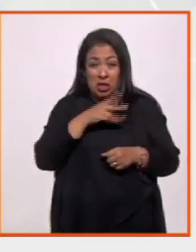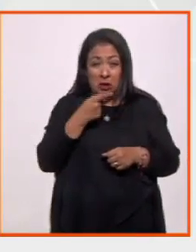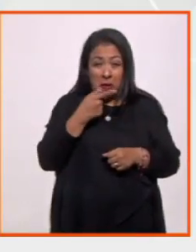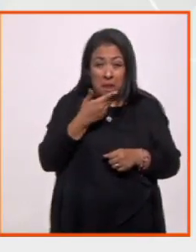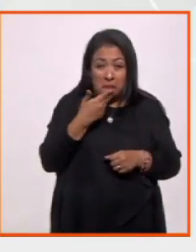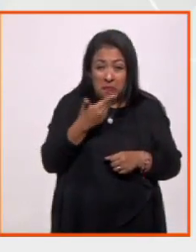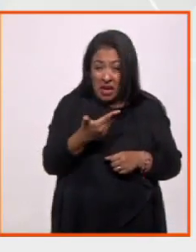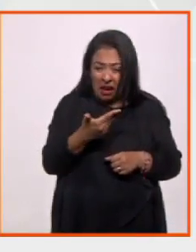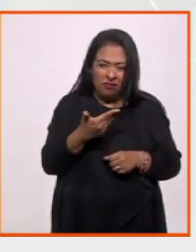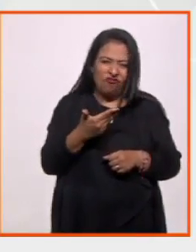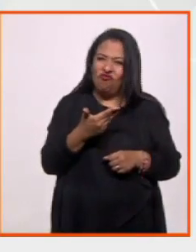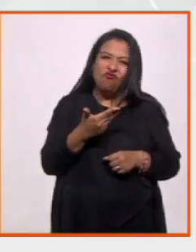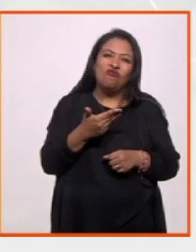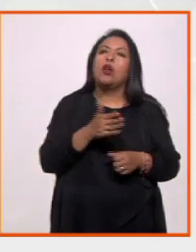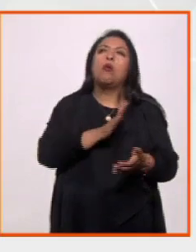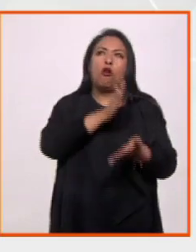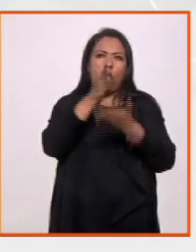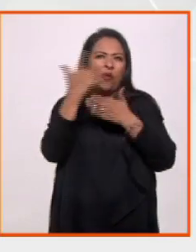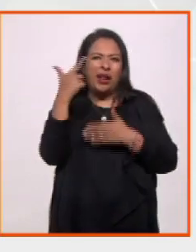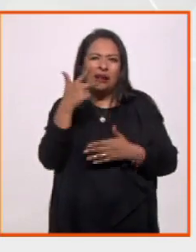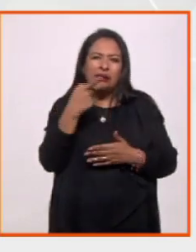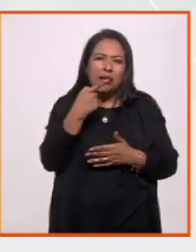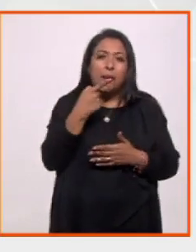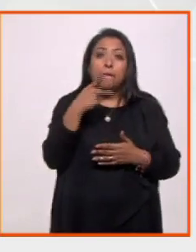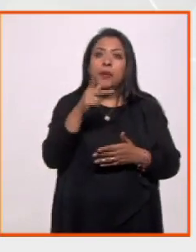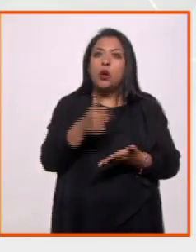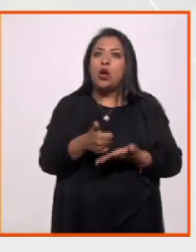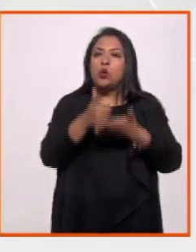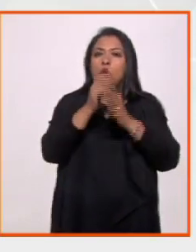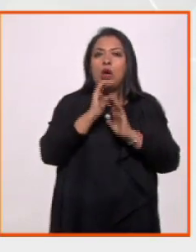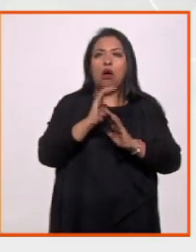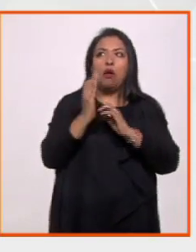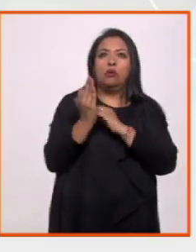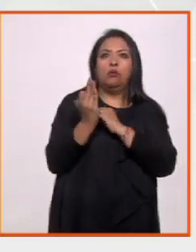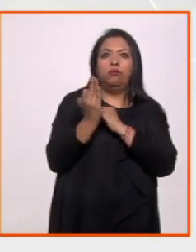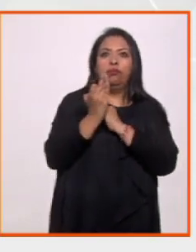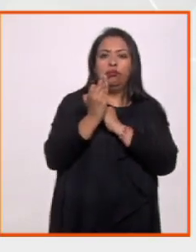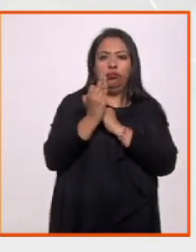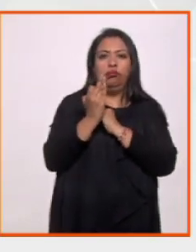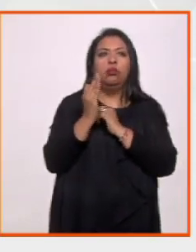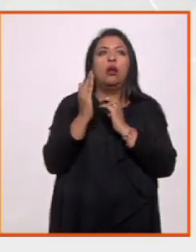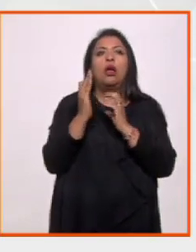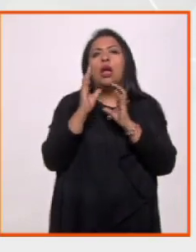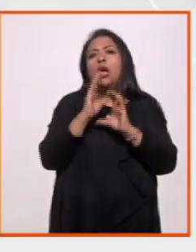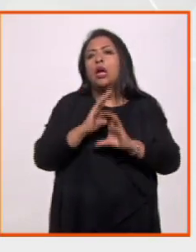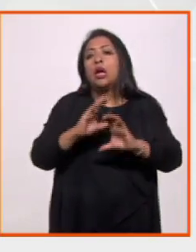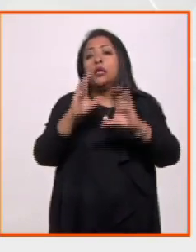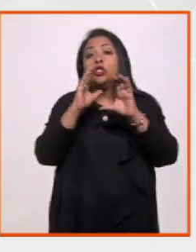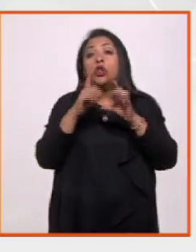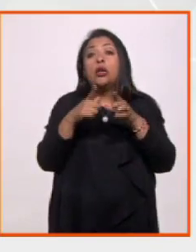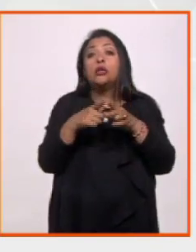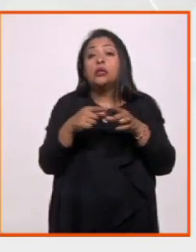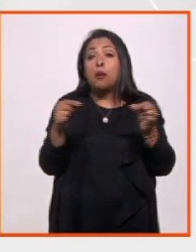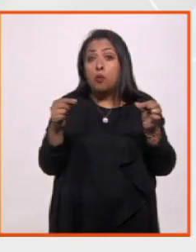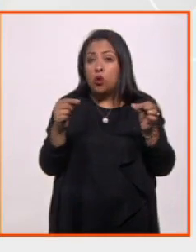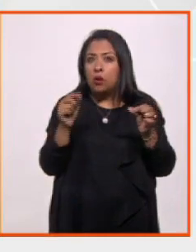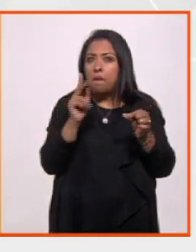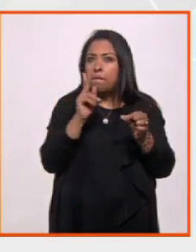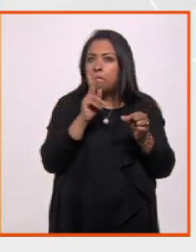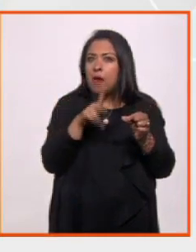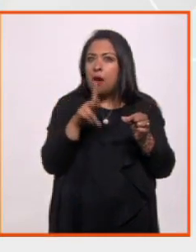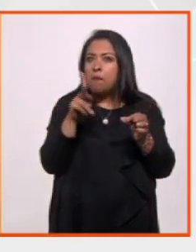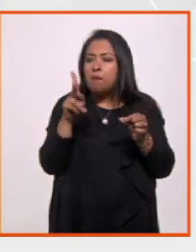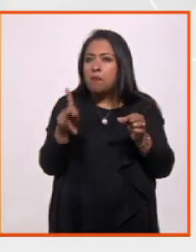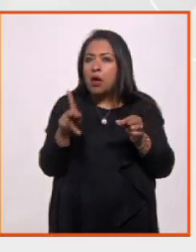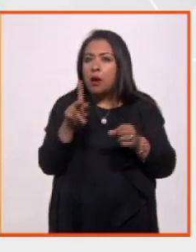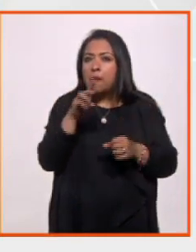yo me fui a Guadalajara. Pero me ayudó mucho el canto, me ayudó mucho canciones en japonés, también se parece a